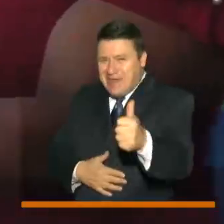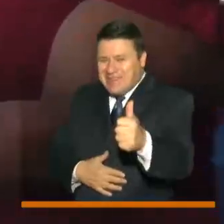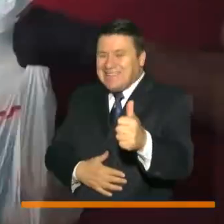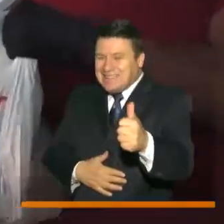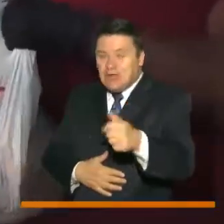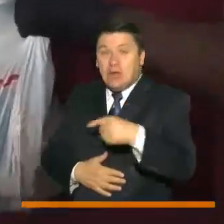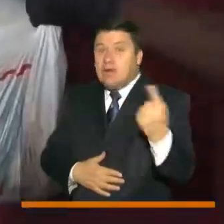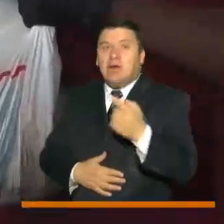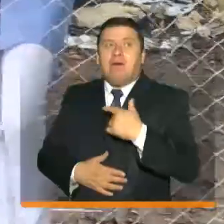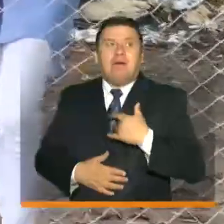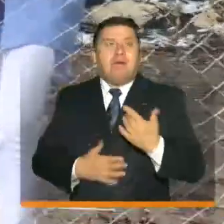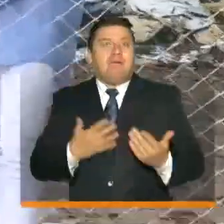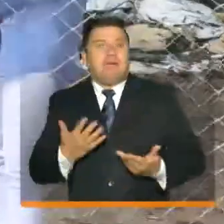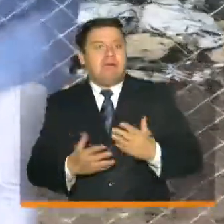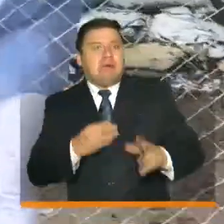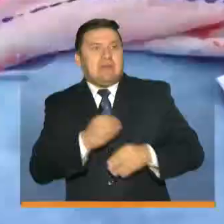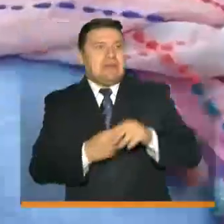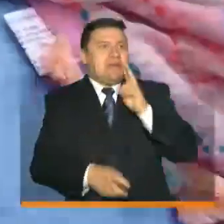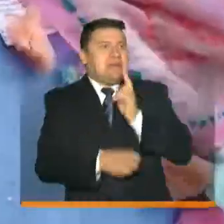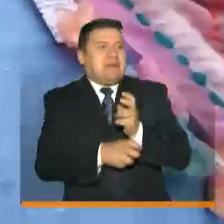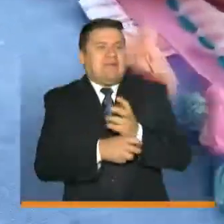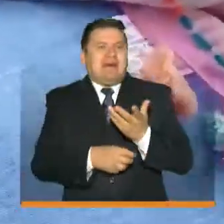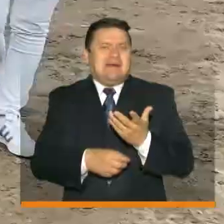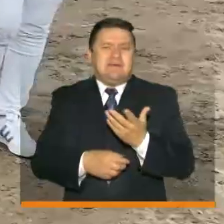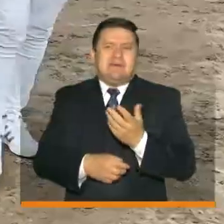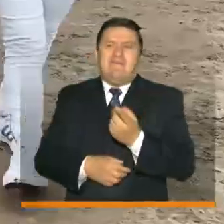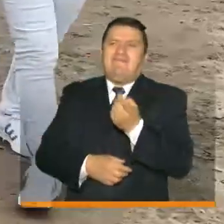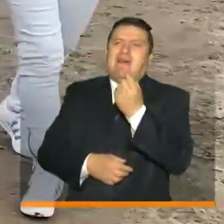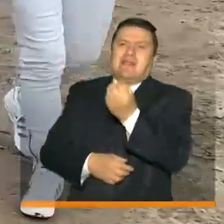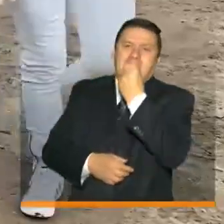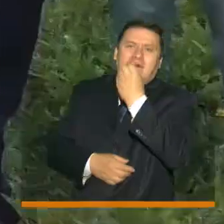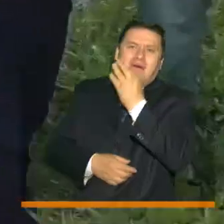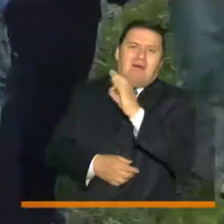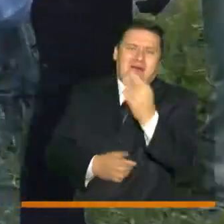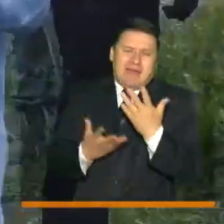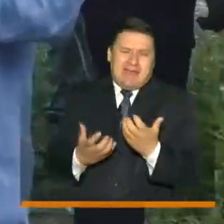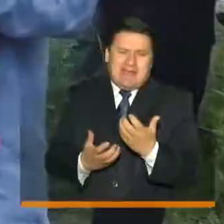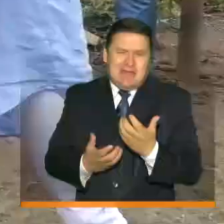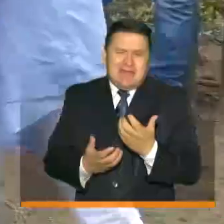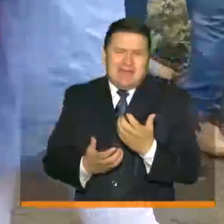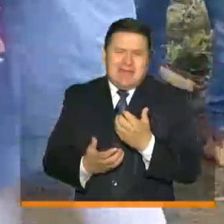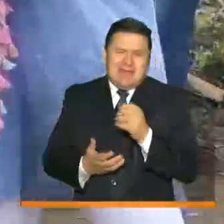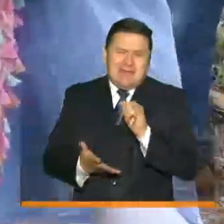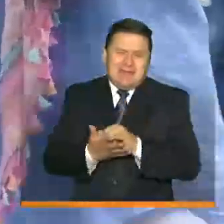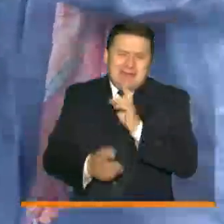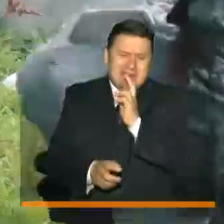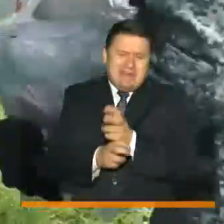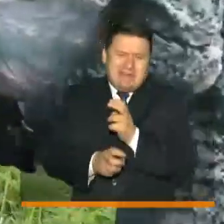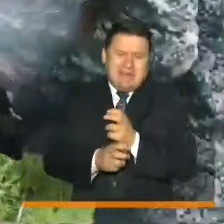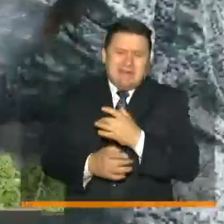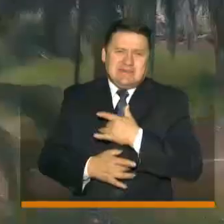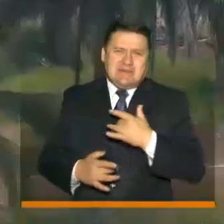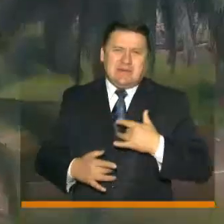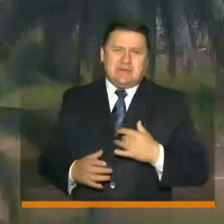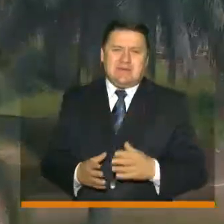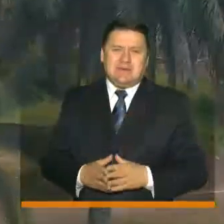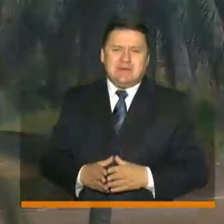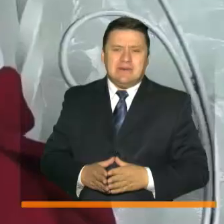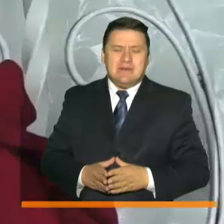no queremos que se sume una dificultad, una carencia de alimentos a esta dificultad de salud.